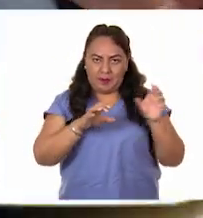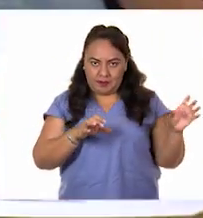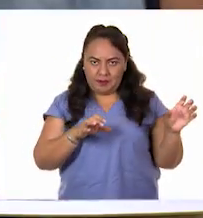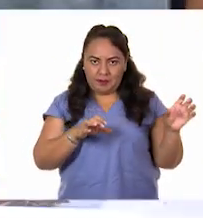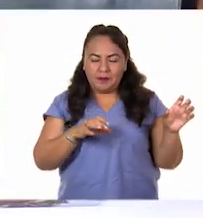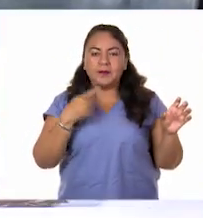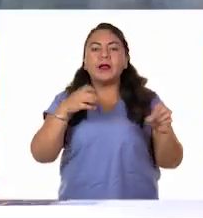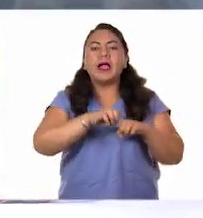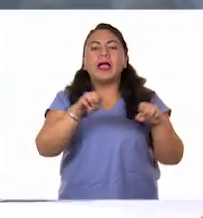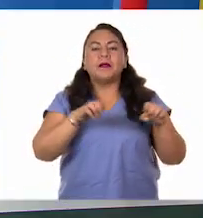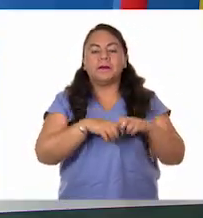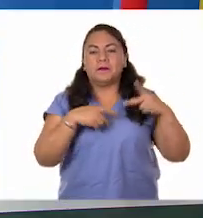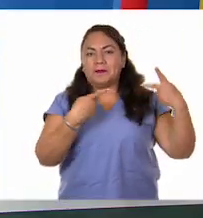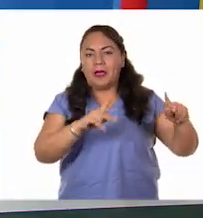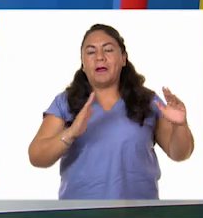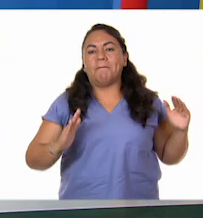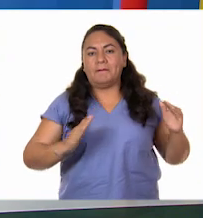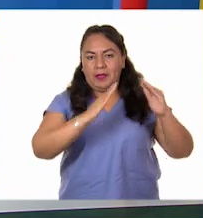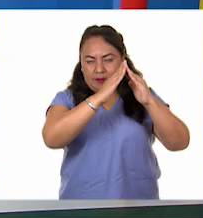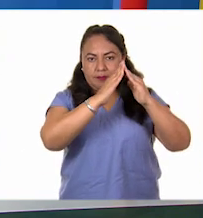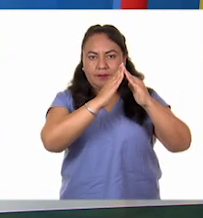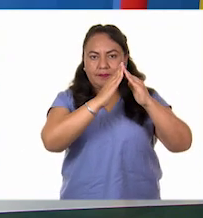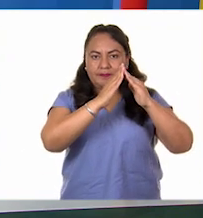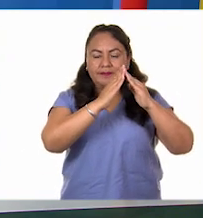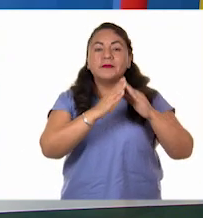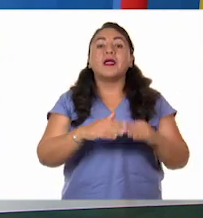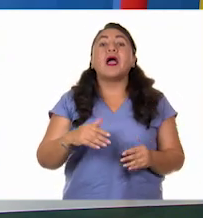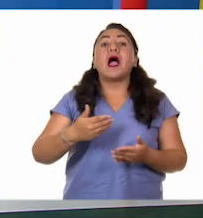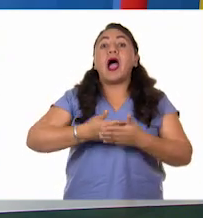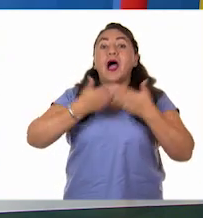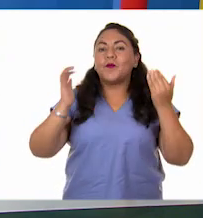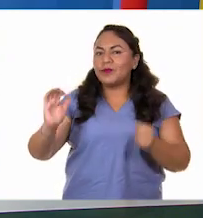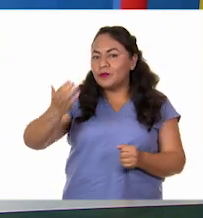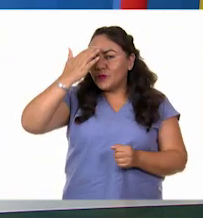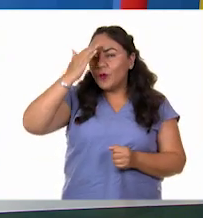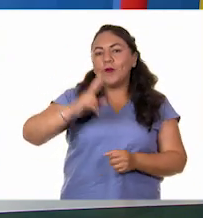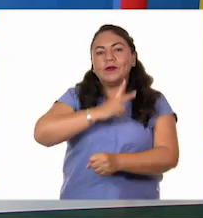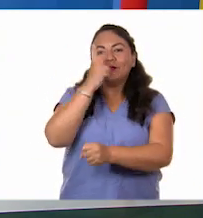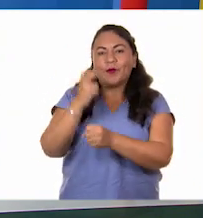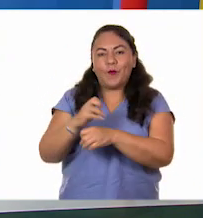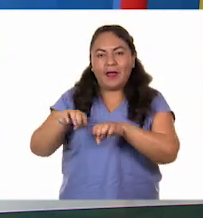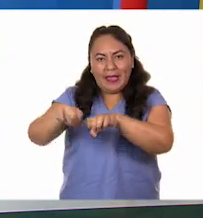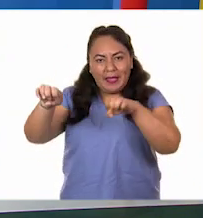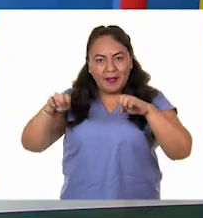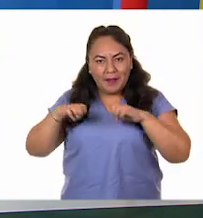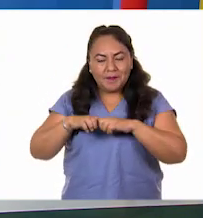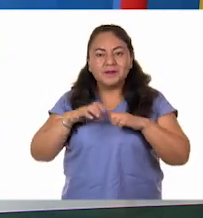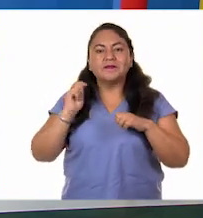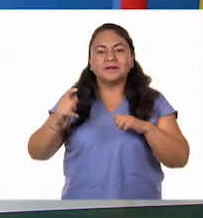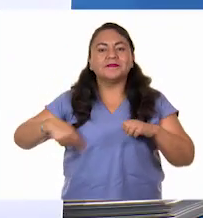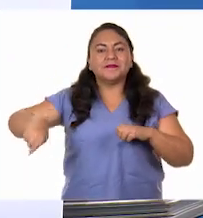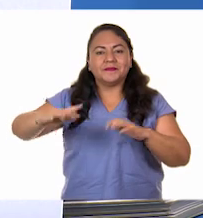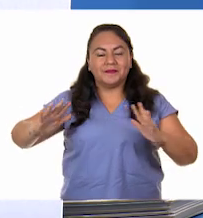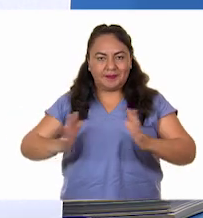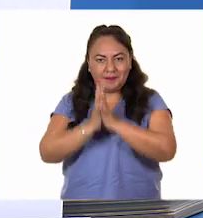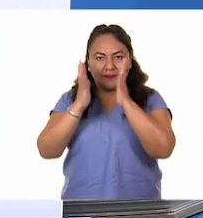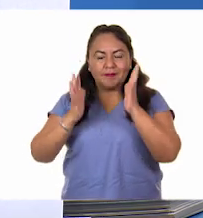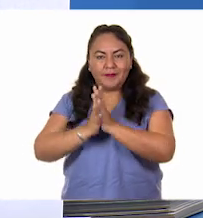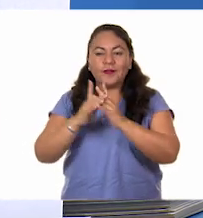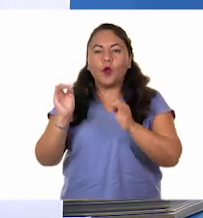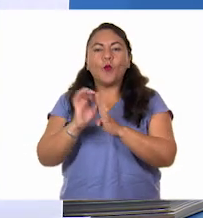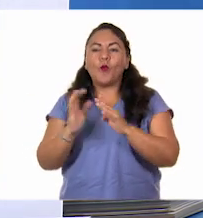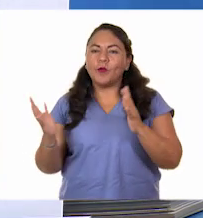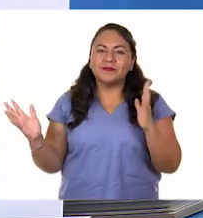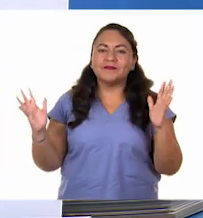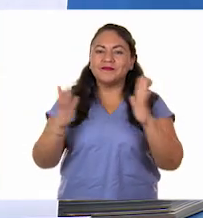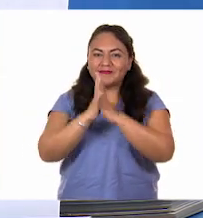Ese sería el equipo de las pirámides. Y vamos a conocer el otro equipo que va a participar. El equipo contrincante,